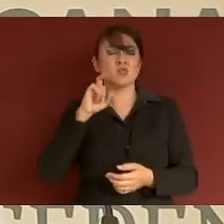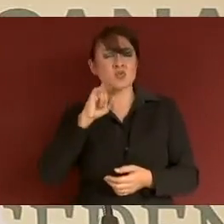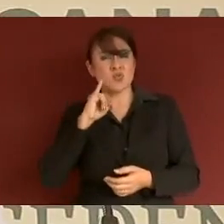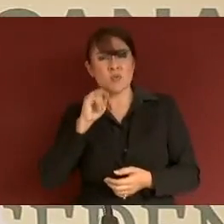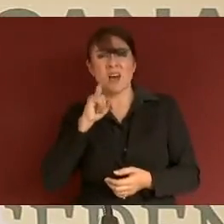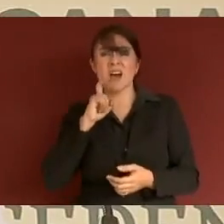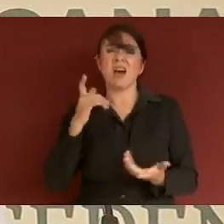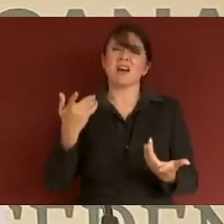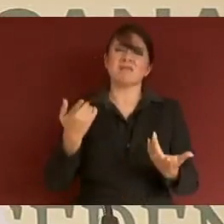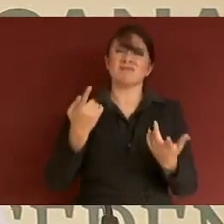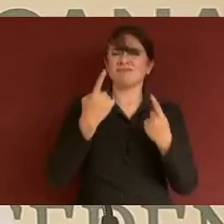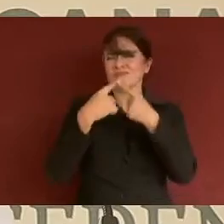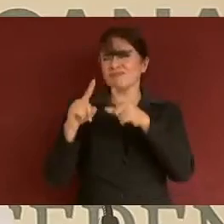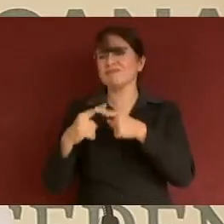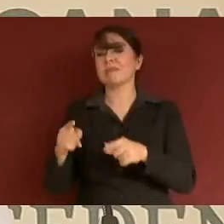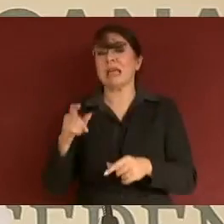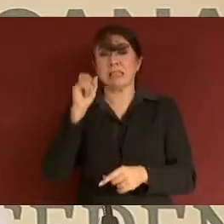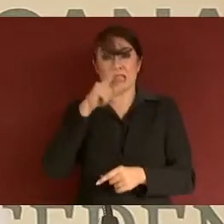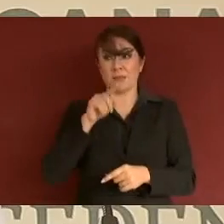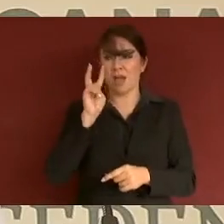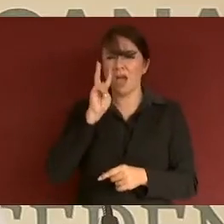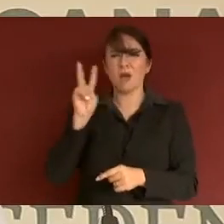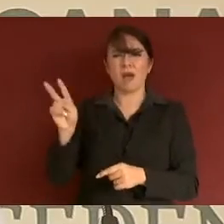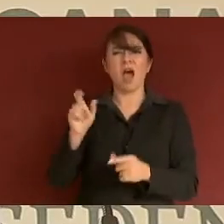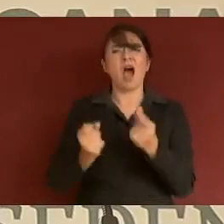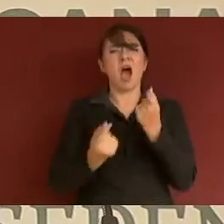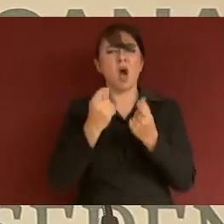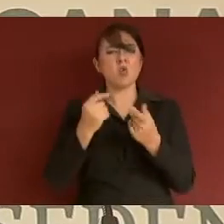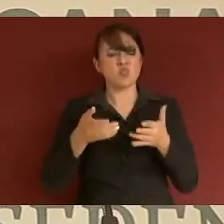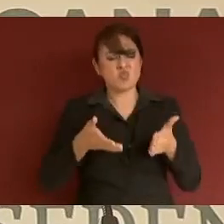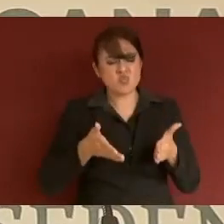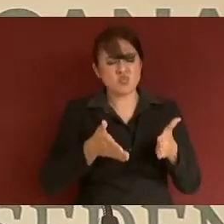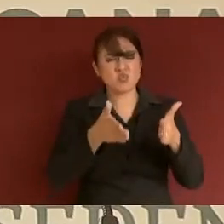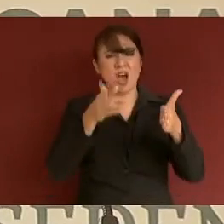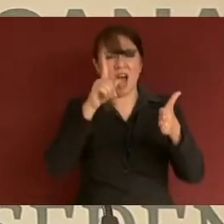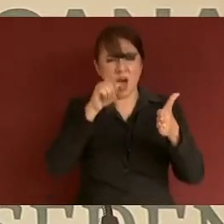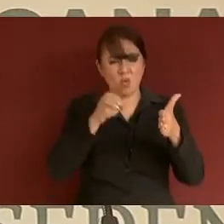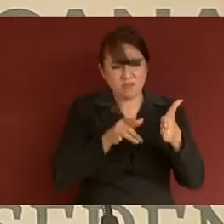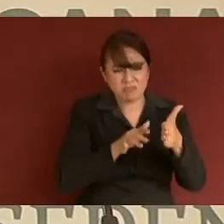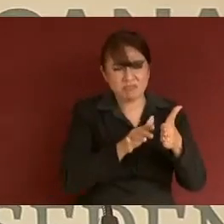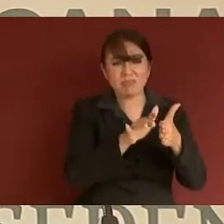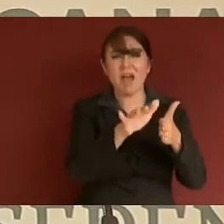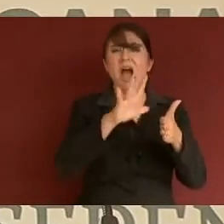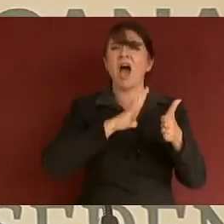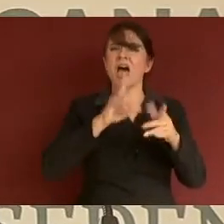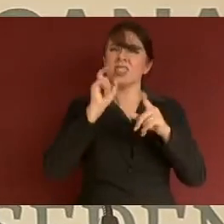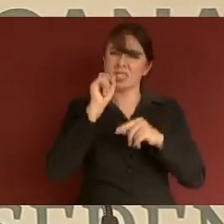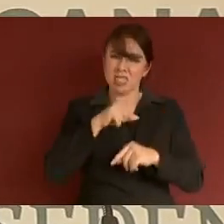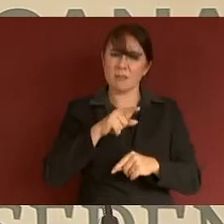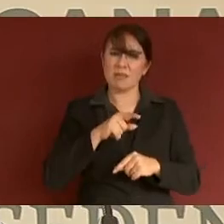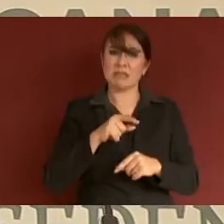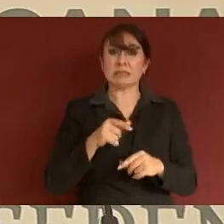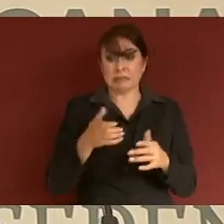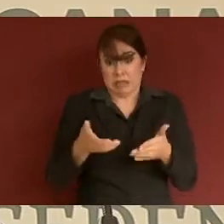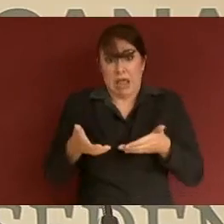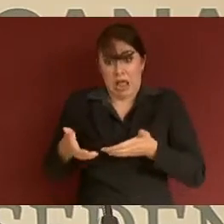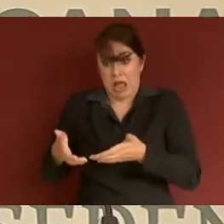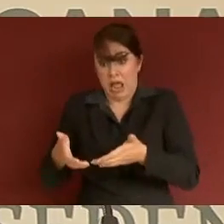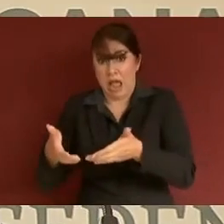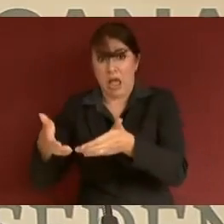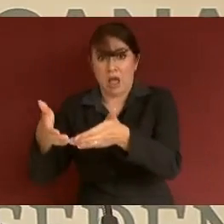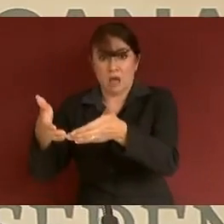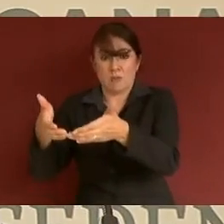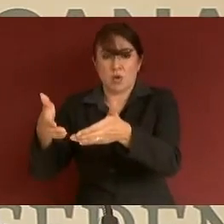muchas veces no se ve también en los canales de riego, a lo largo de los canales de riego también hacemos caminos rurales. La